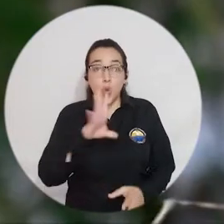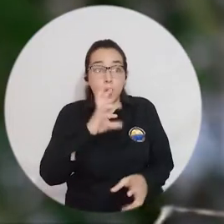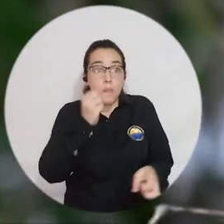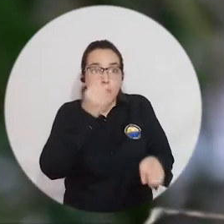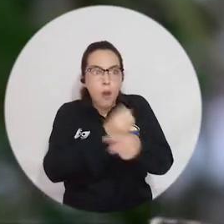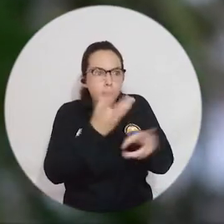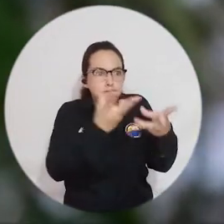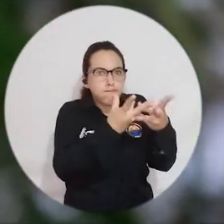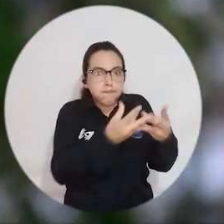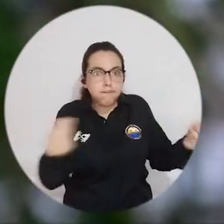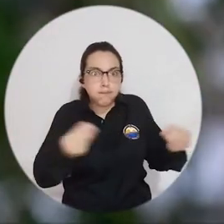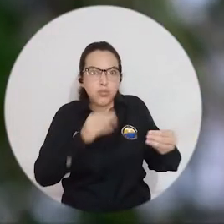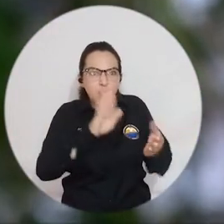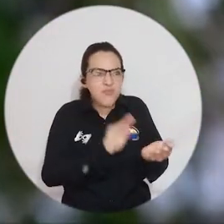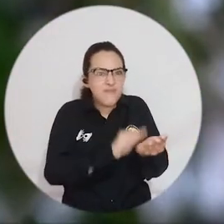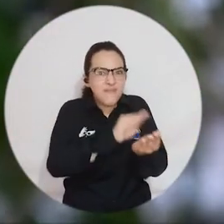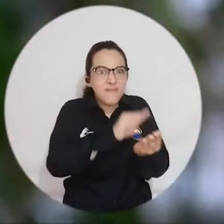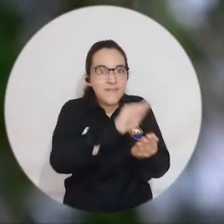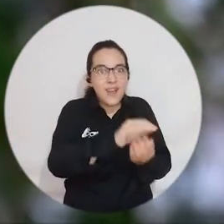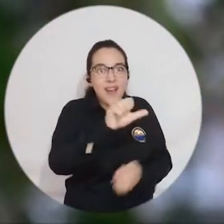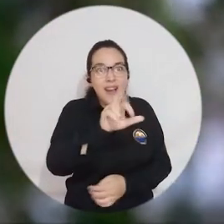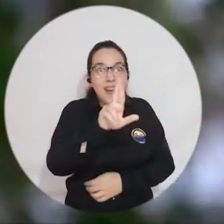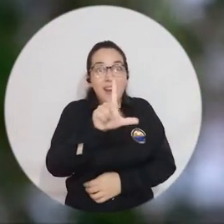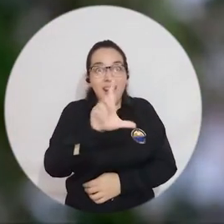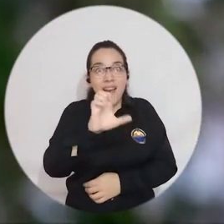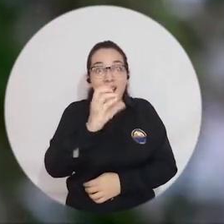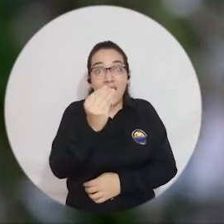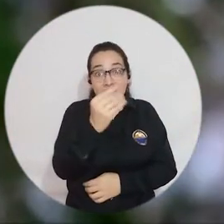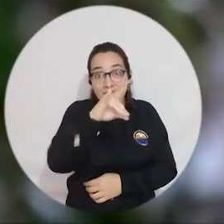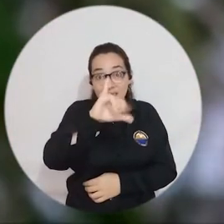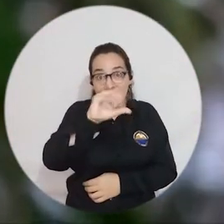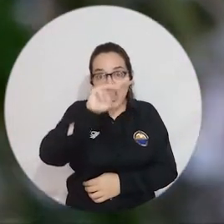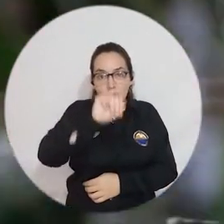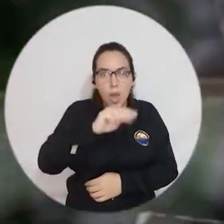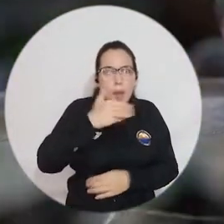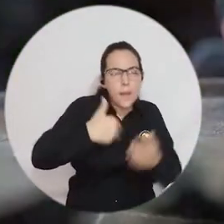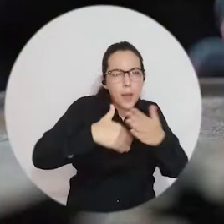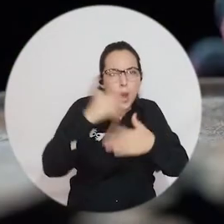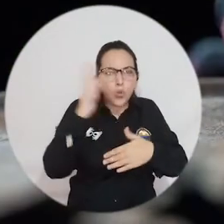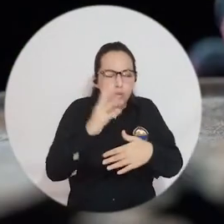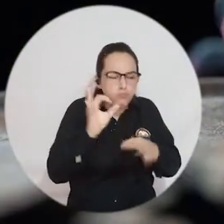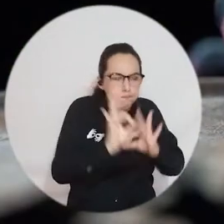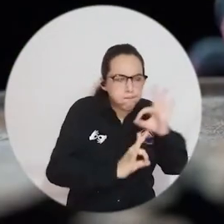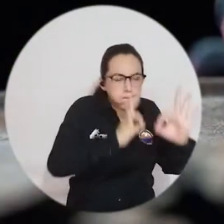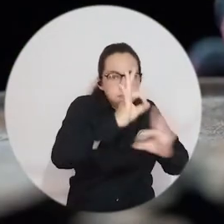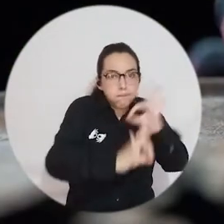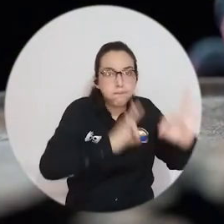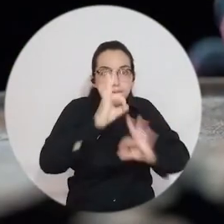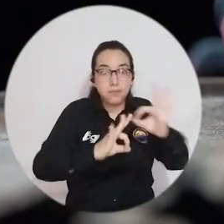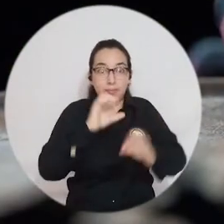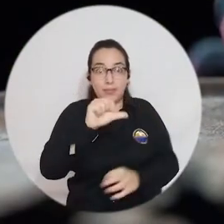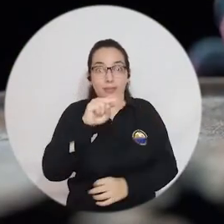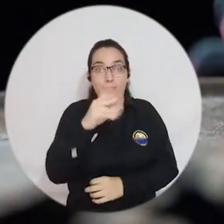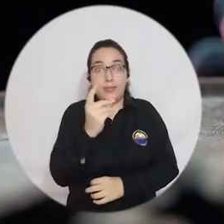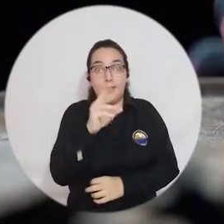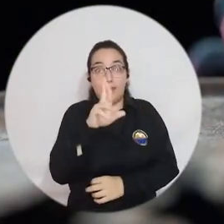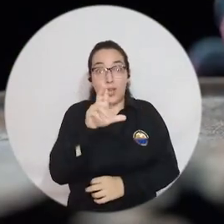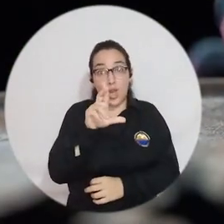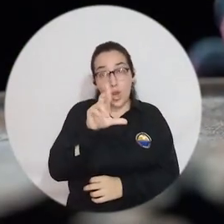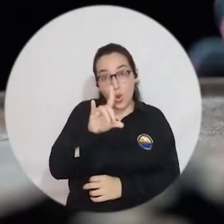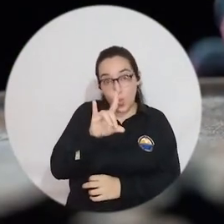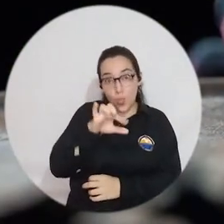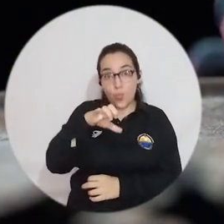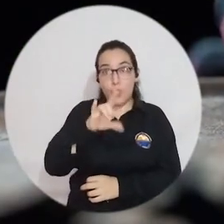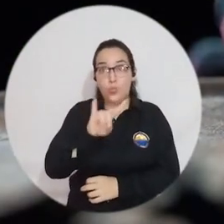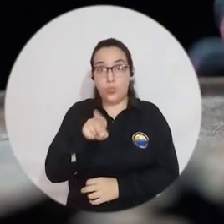Ante la amenaza de extinción de las ranas arlequín, en el mundo se creó la iniciativa de supervivencia Atelopus, una red de la que hace parte